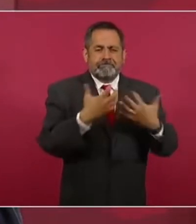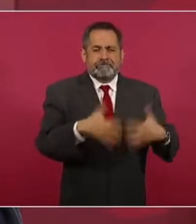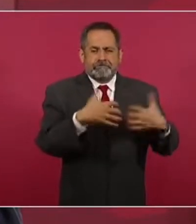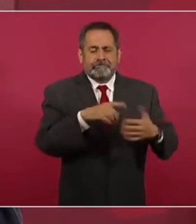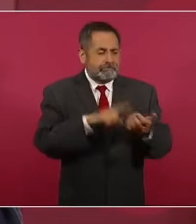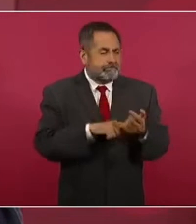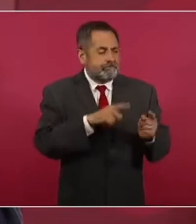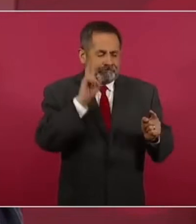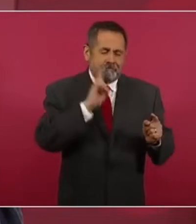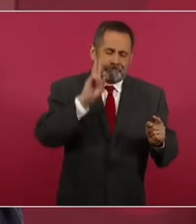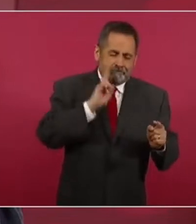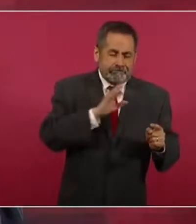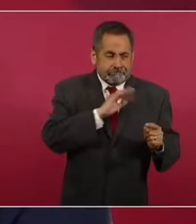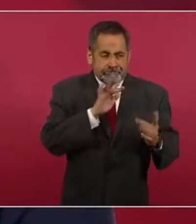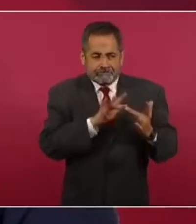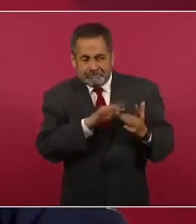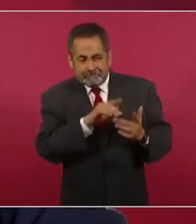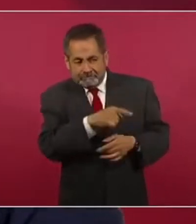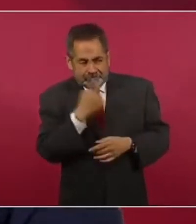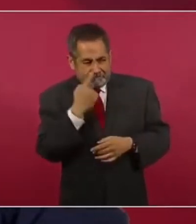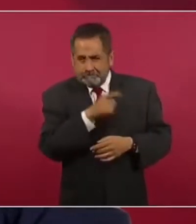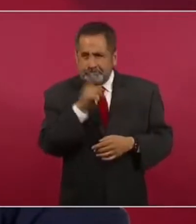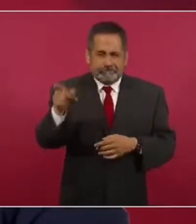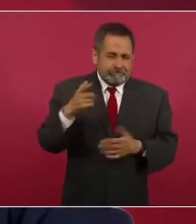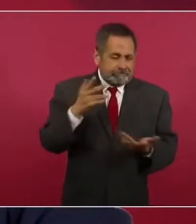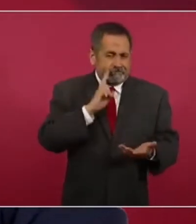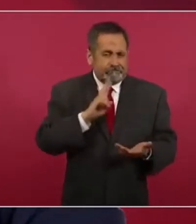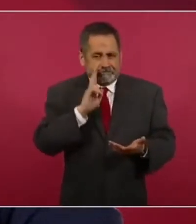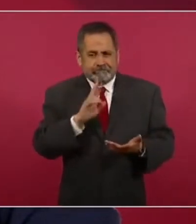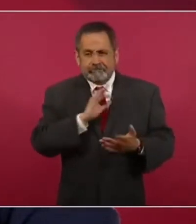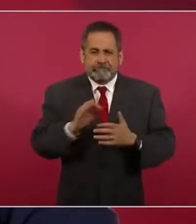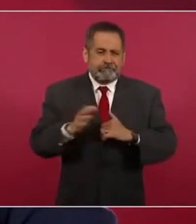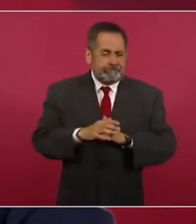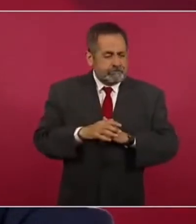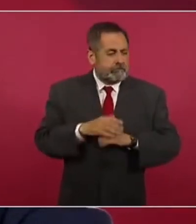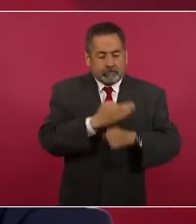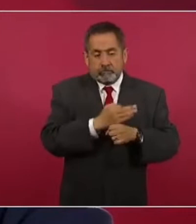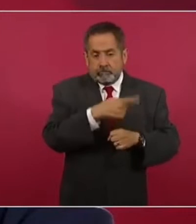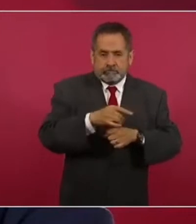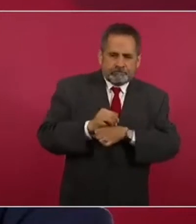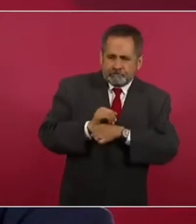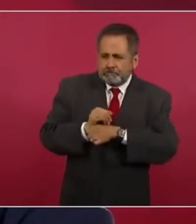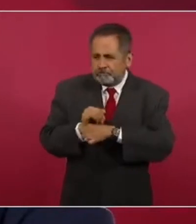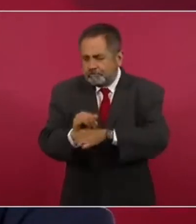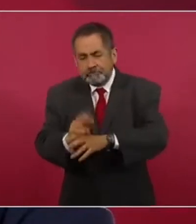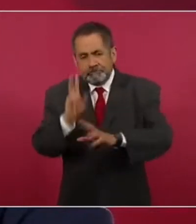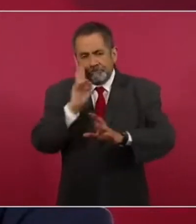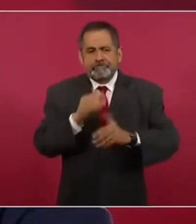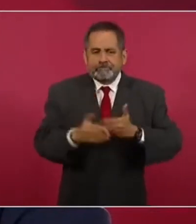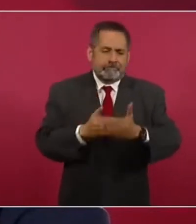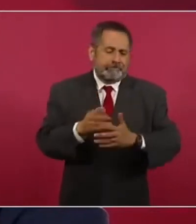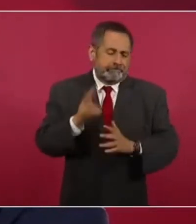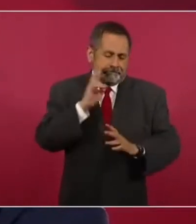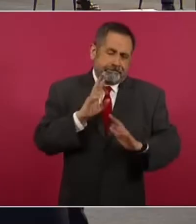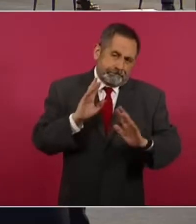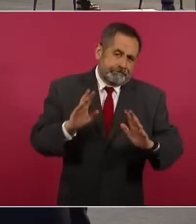haciendo investigación y ya llevando a la